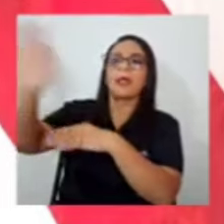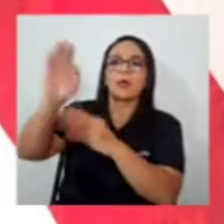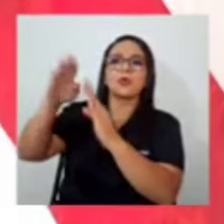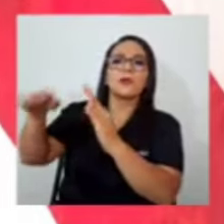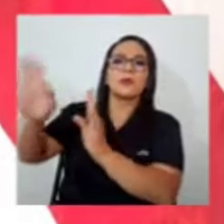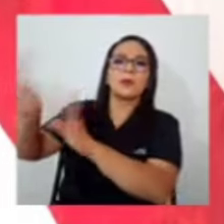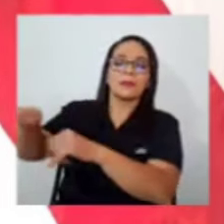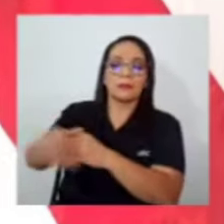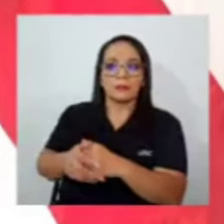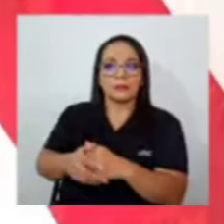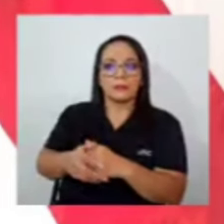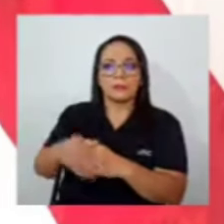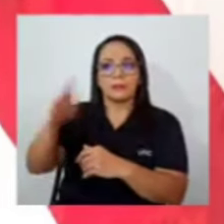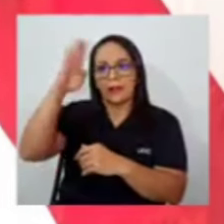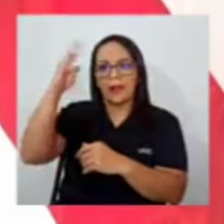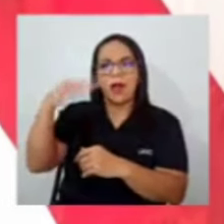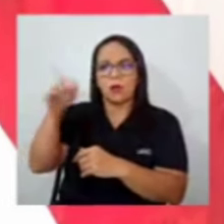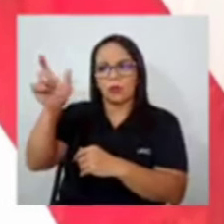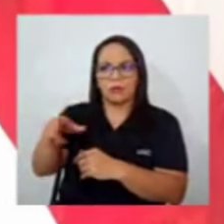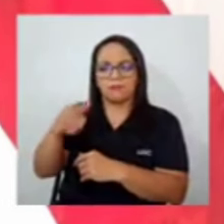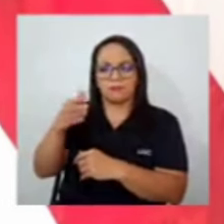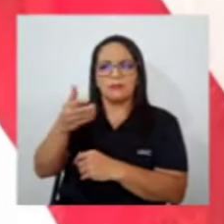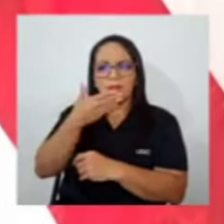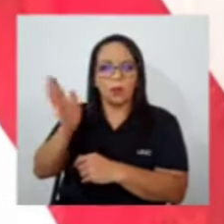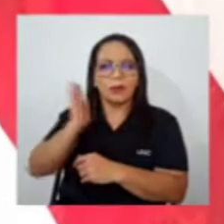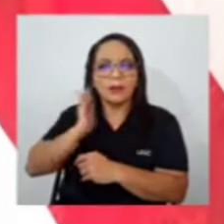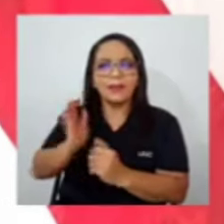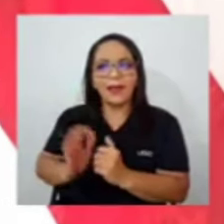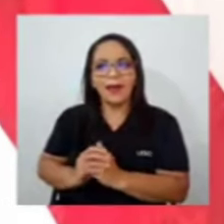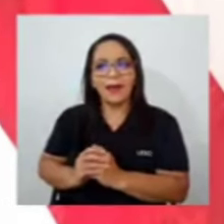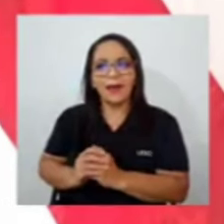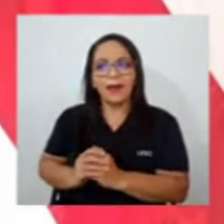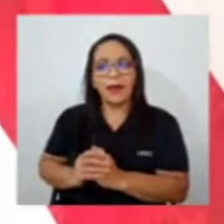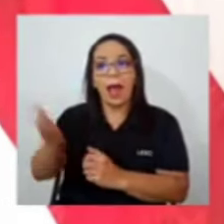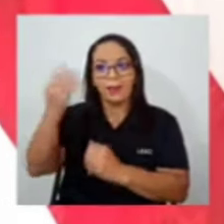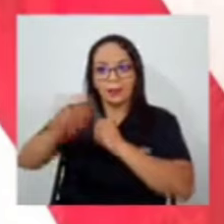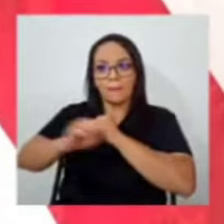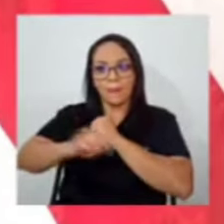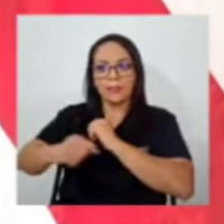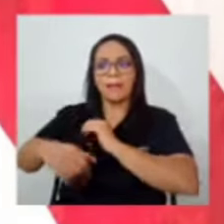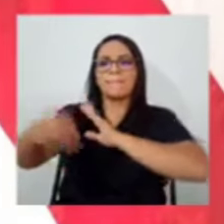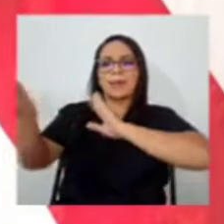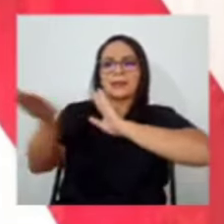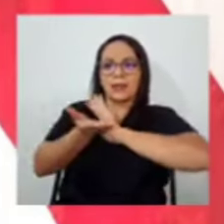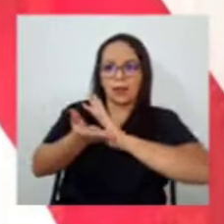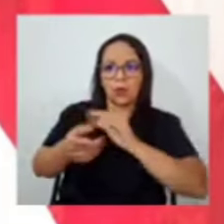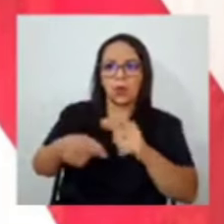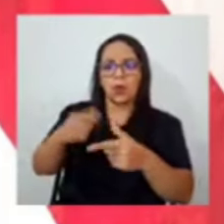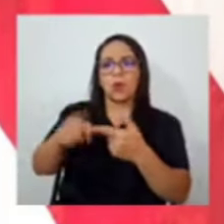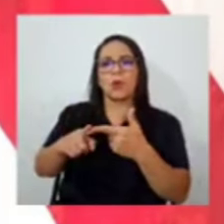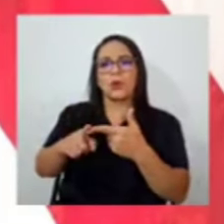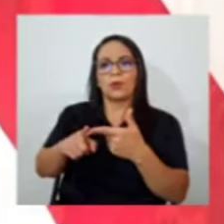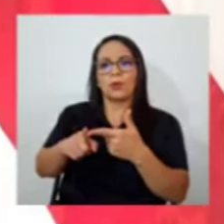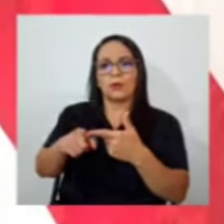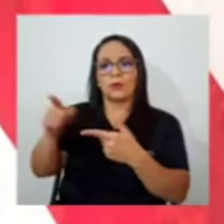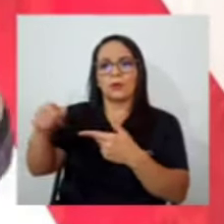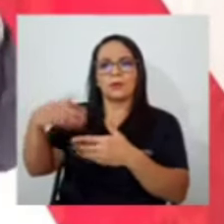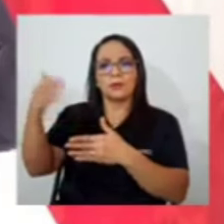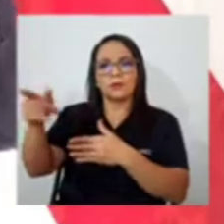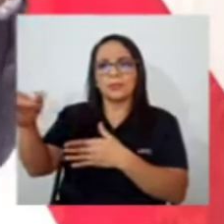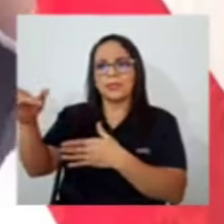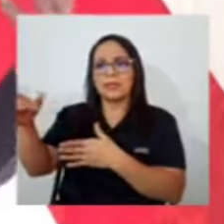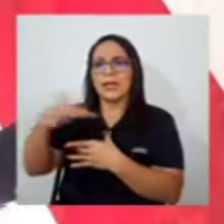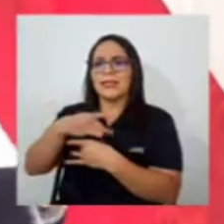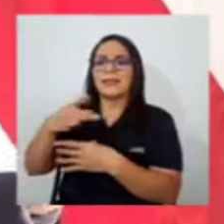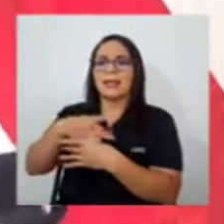Doña Laura es una persona muy hipócrita. En la campaña me atacó, cuando tuve intereses en un puesto internacional, vino a jugar muy